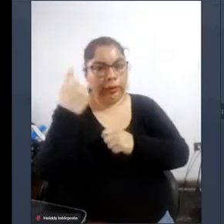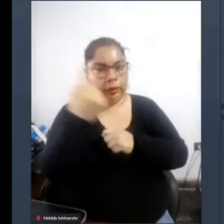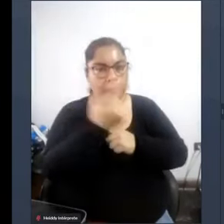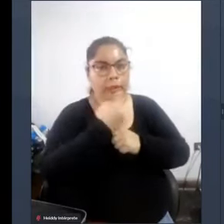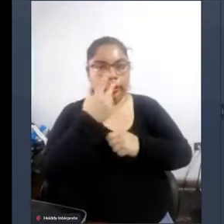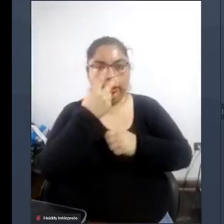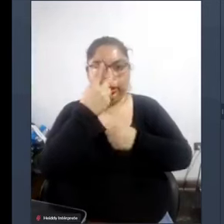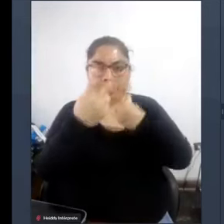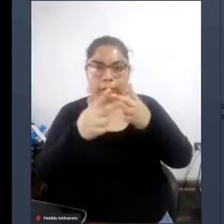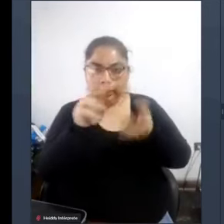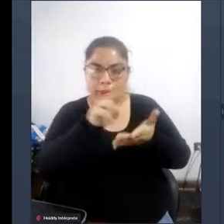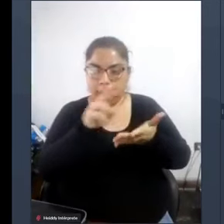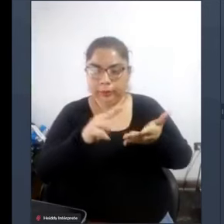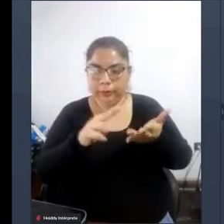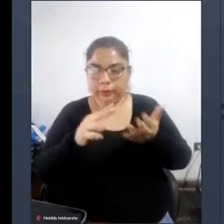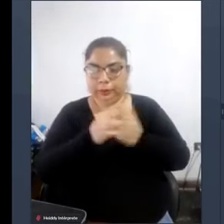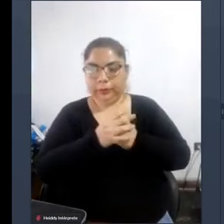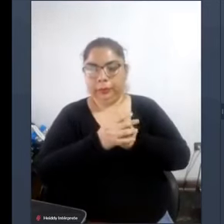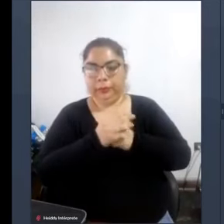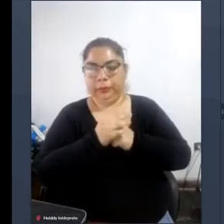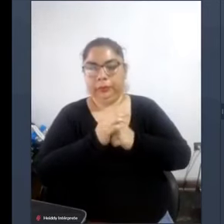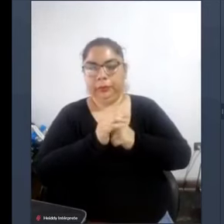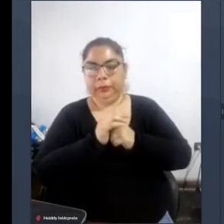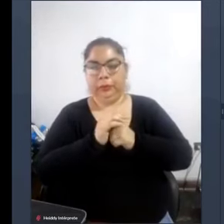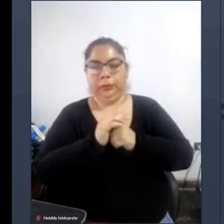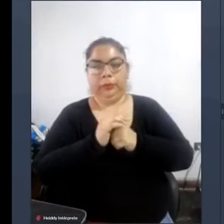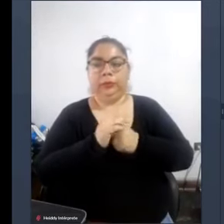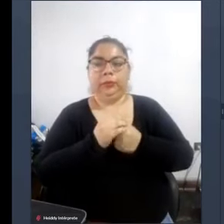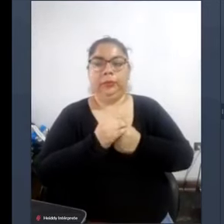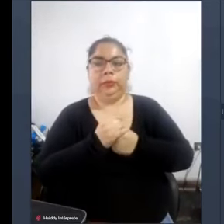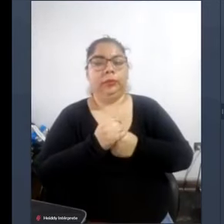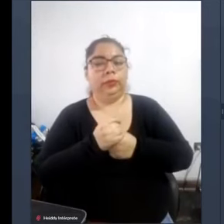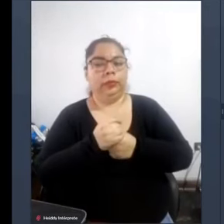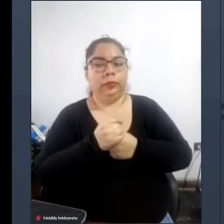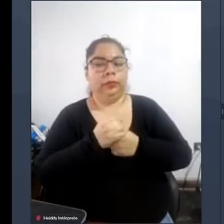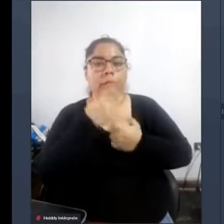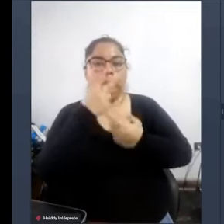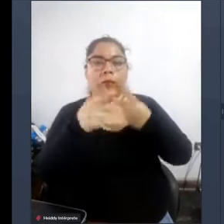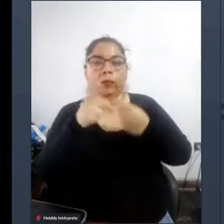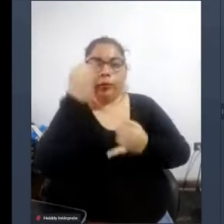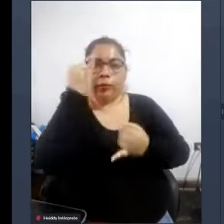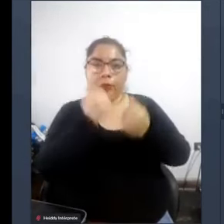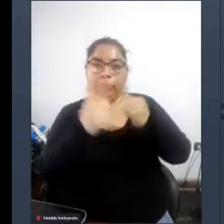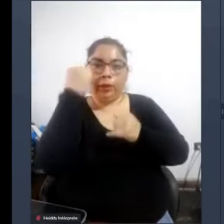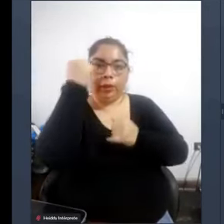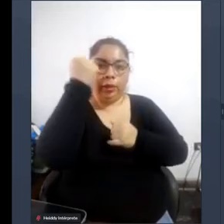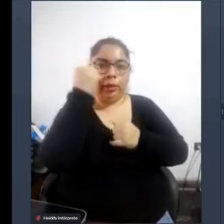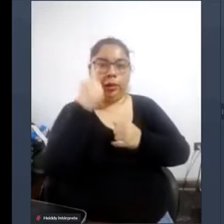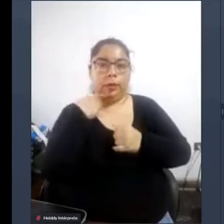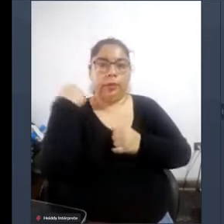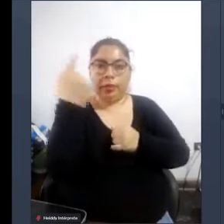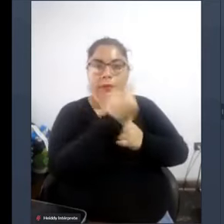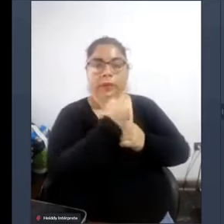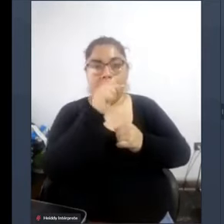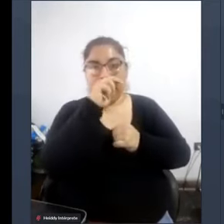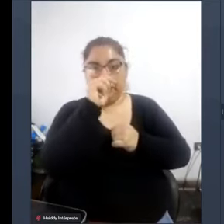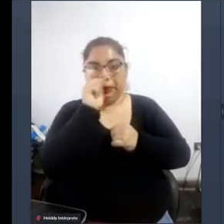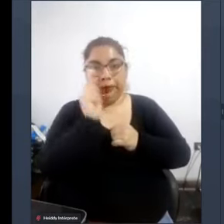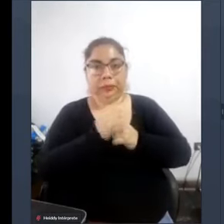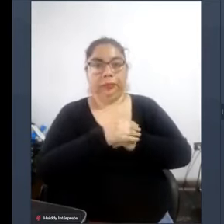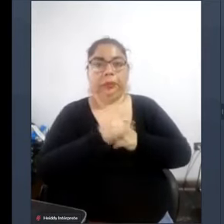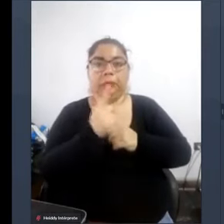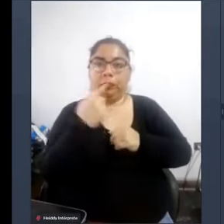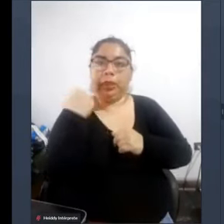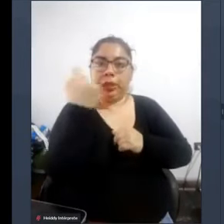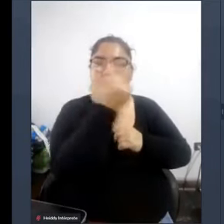el tema de la accesibilidad universal como un tema de derechos absolutamente para todos para todos